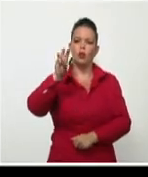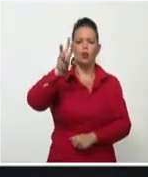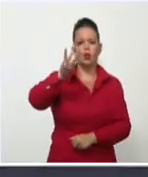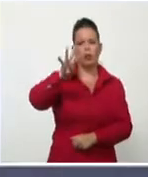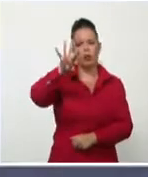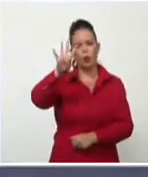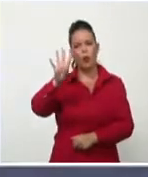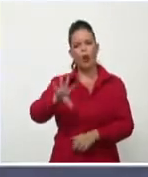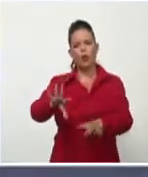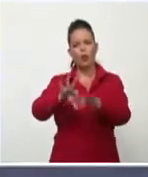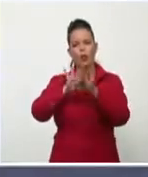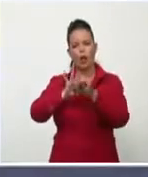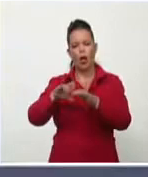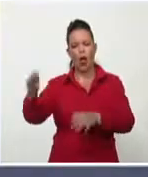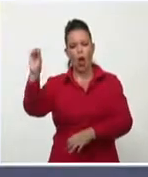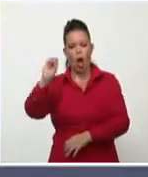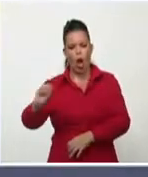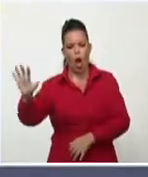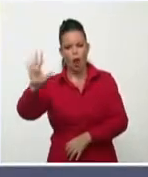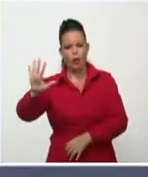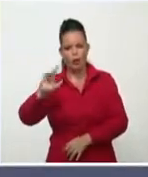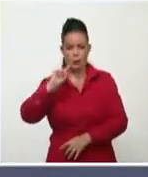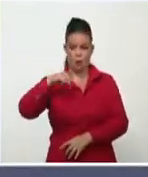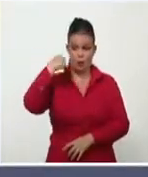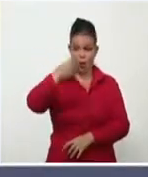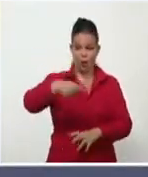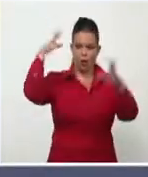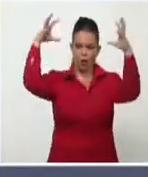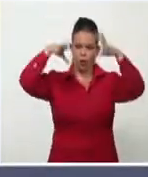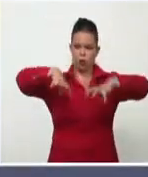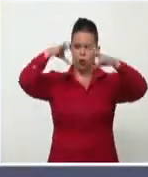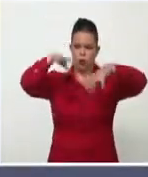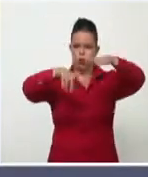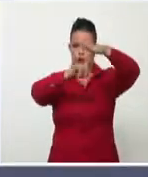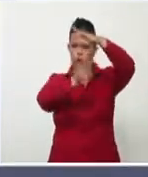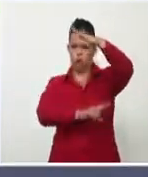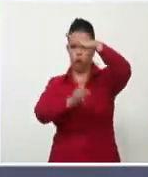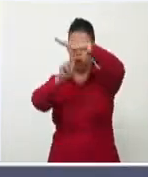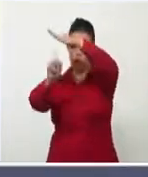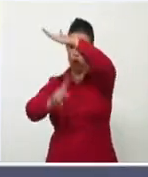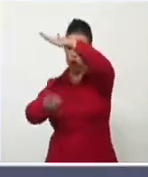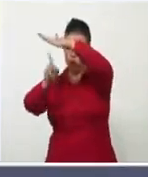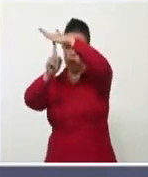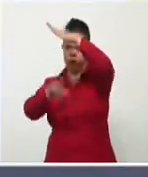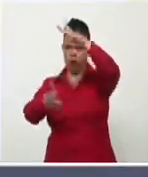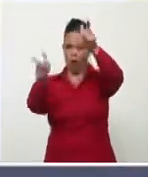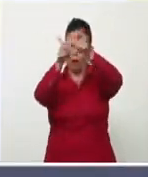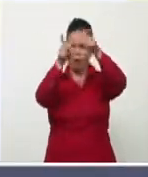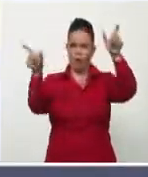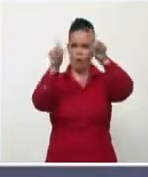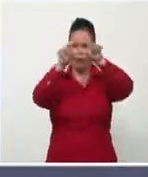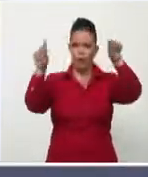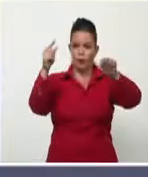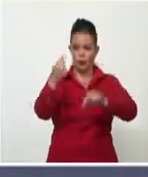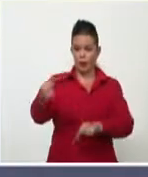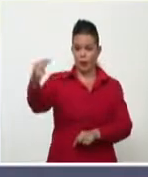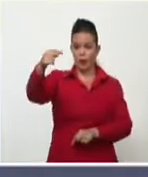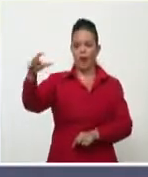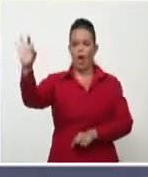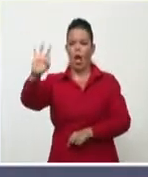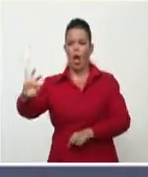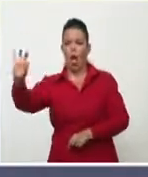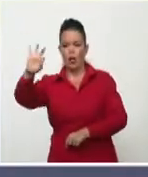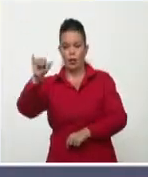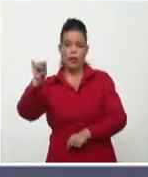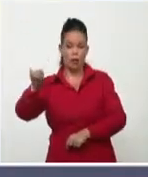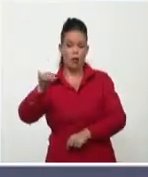del sur oriental. Así que para mañana, chubascos y tormentas eléctricas durante la tarde en gran parte del país, principalmente en zonas de la región oriental, donde van a llegar a ser más